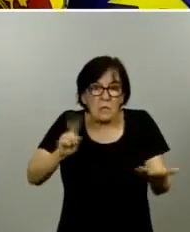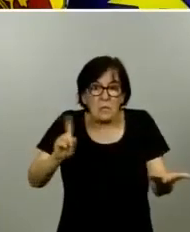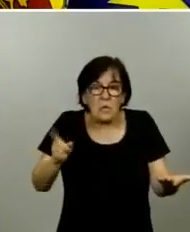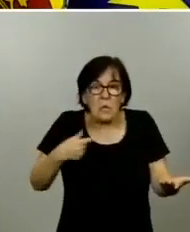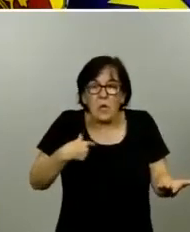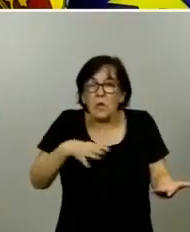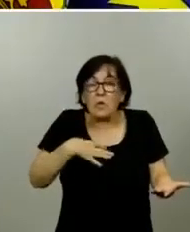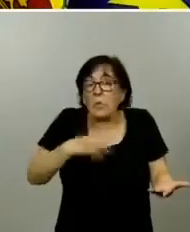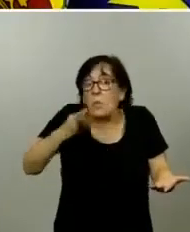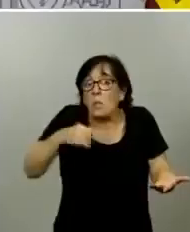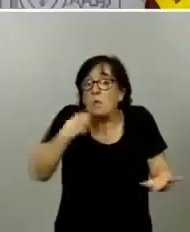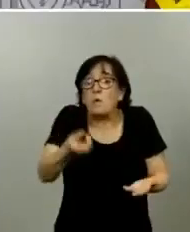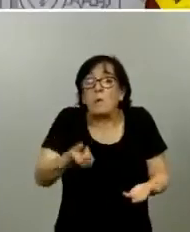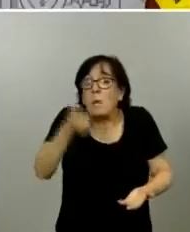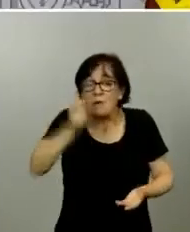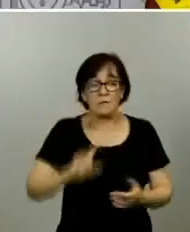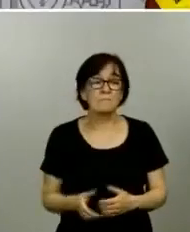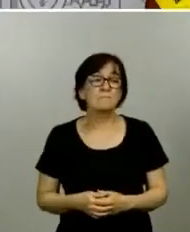allá